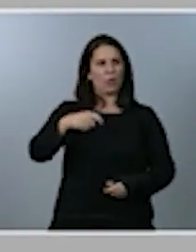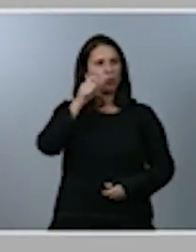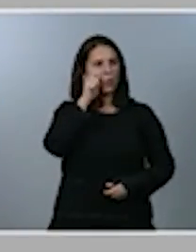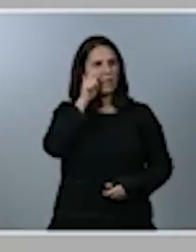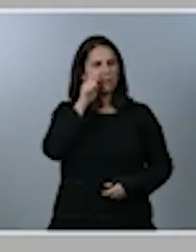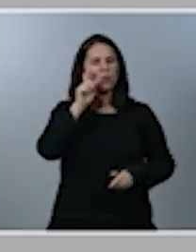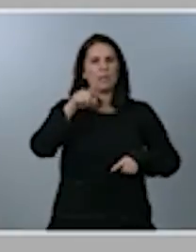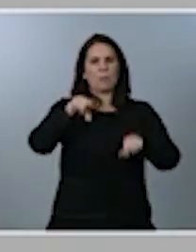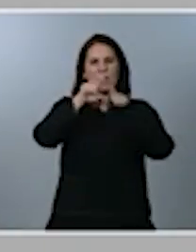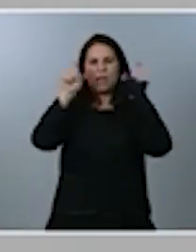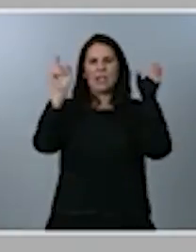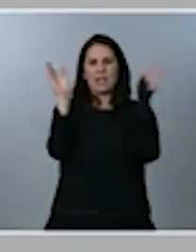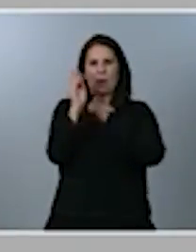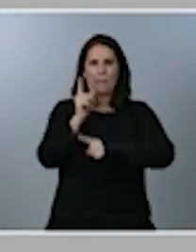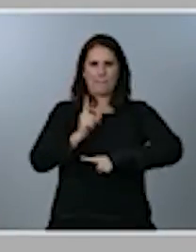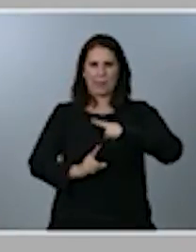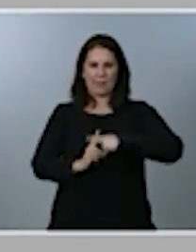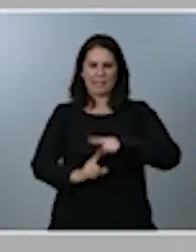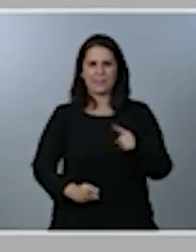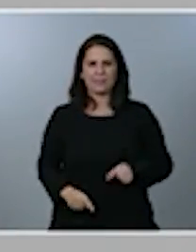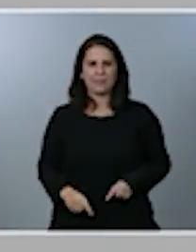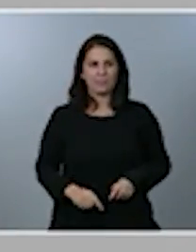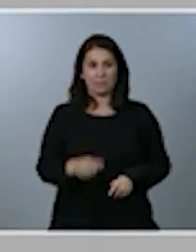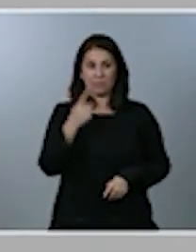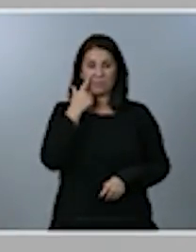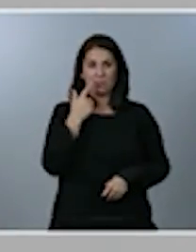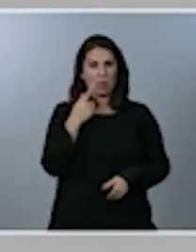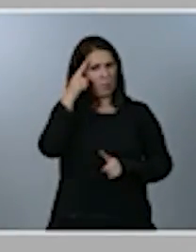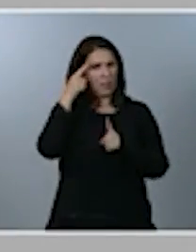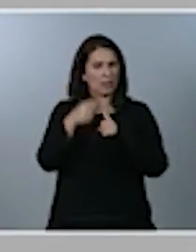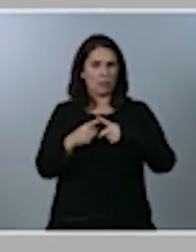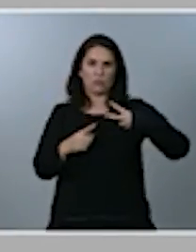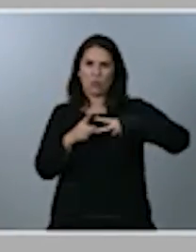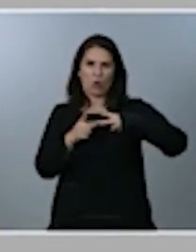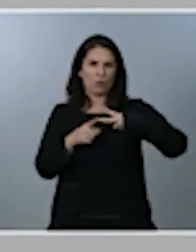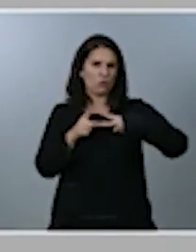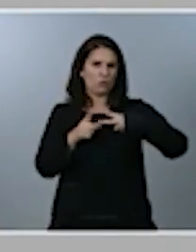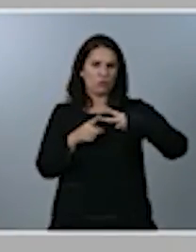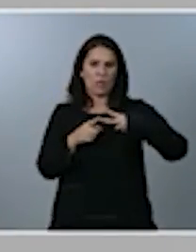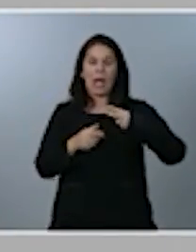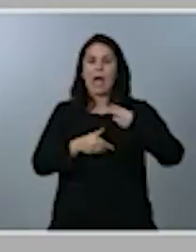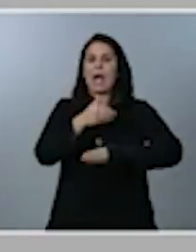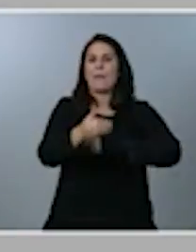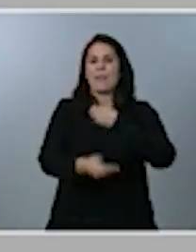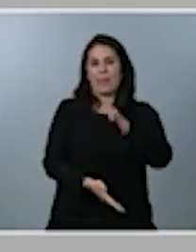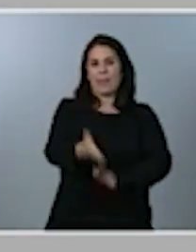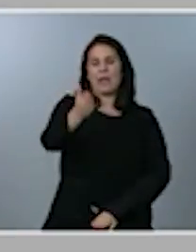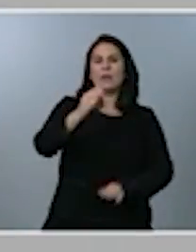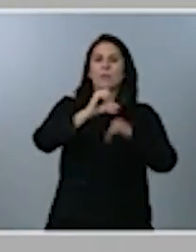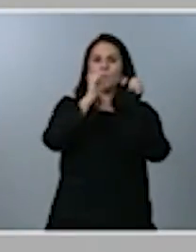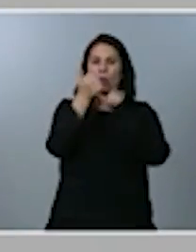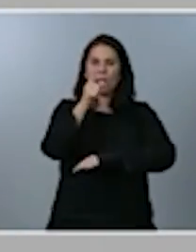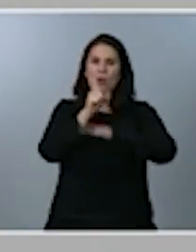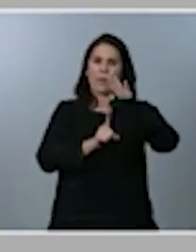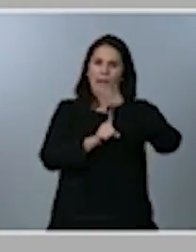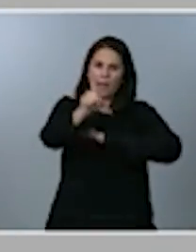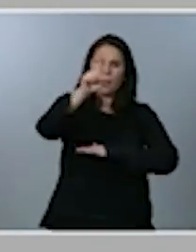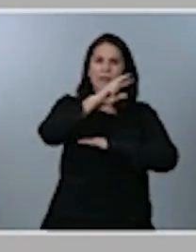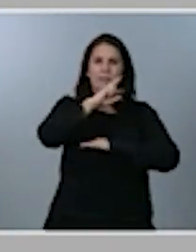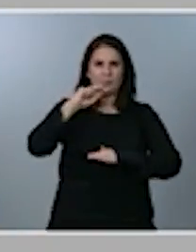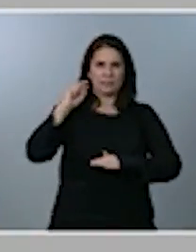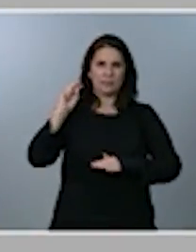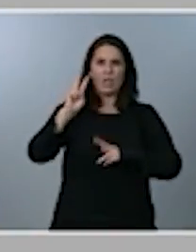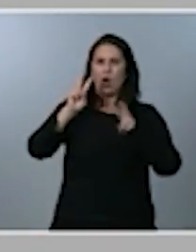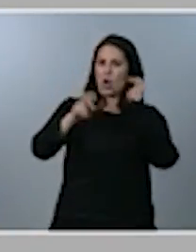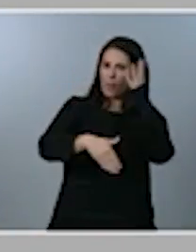Como ven, los recursos tienen dos objetivos claros, avanzar hacia ese modelo de crecimiento sostenible, innovador y digital y, al